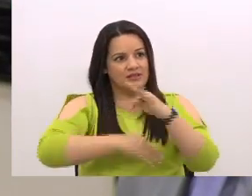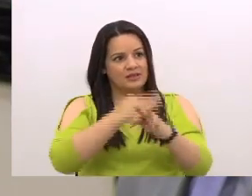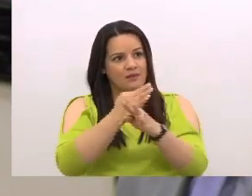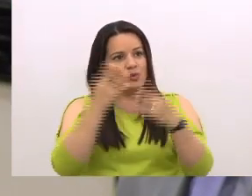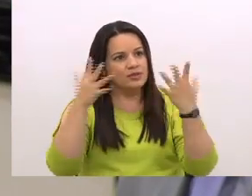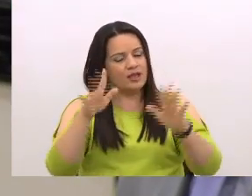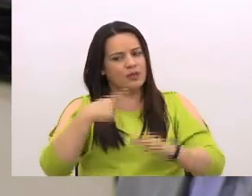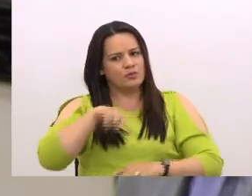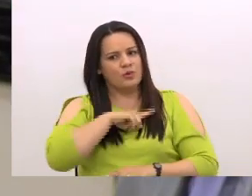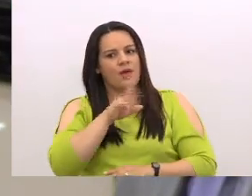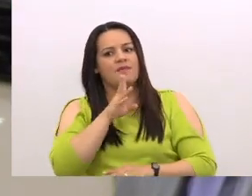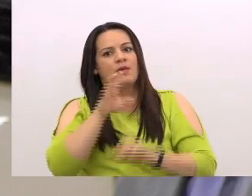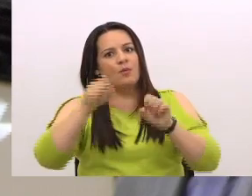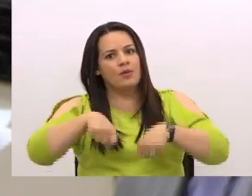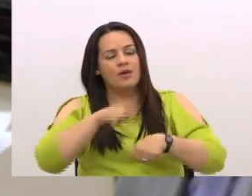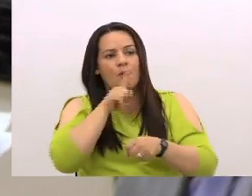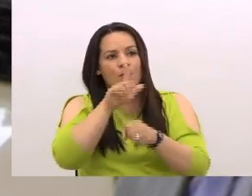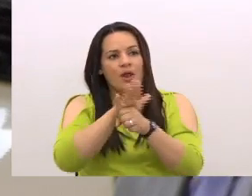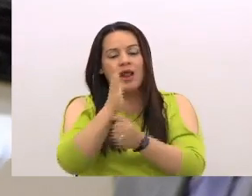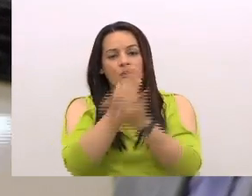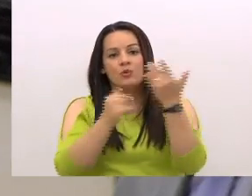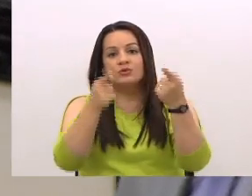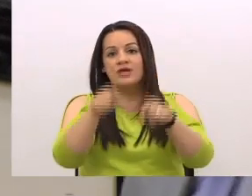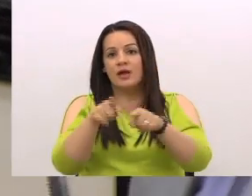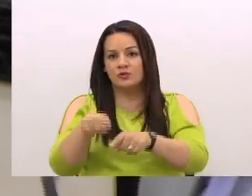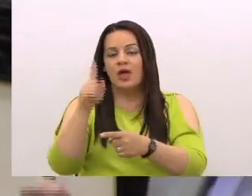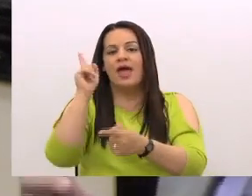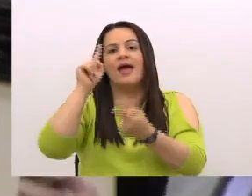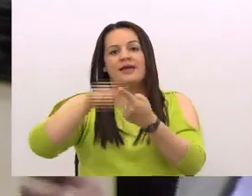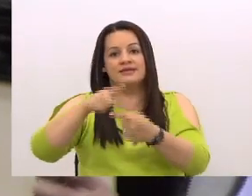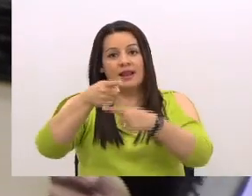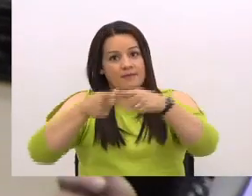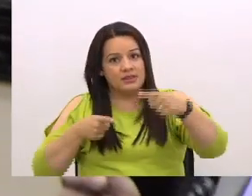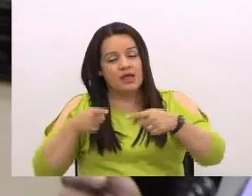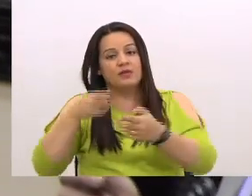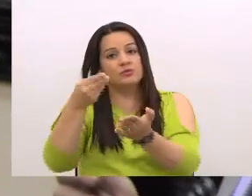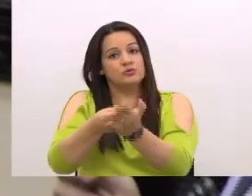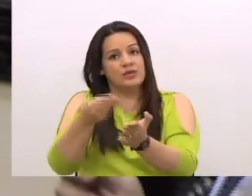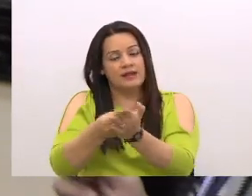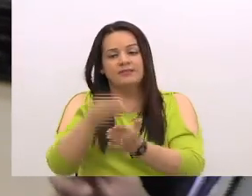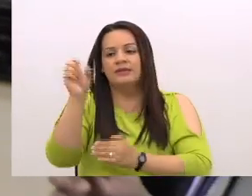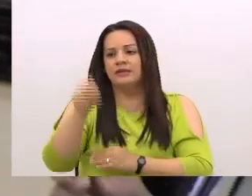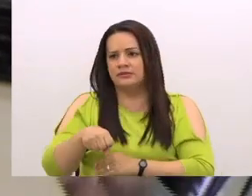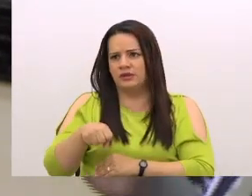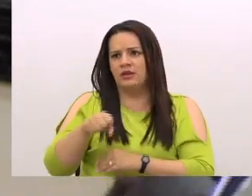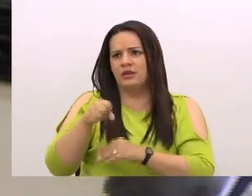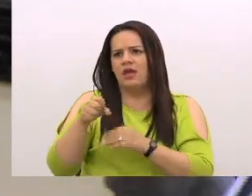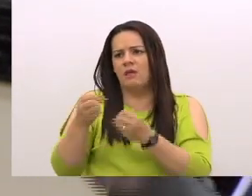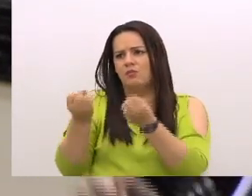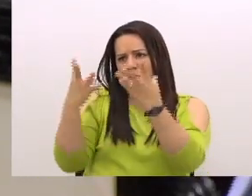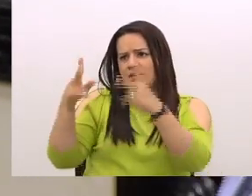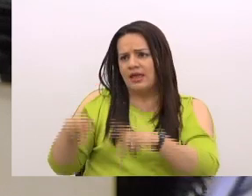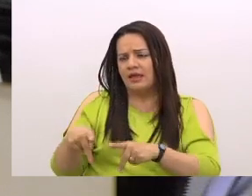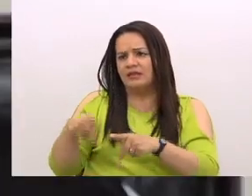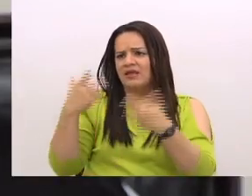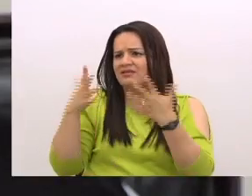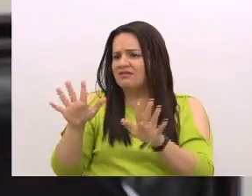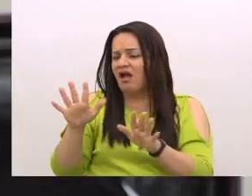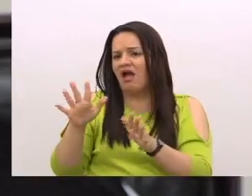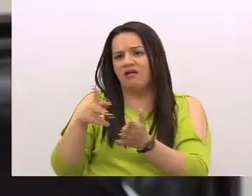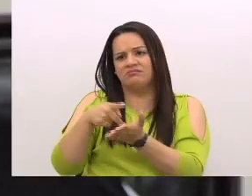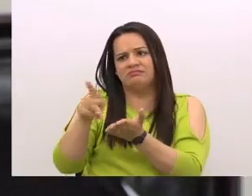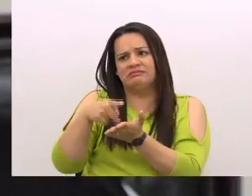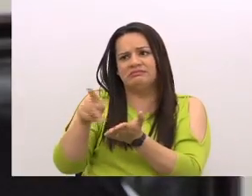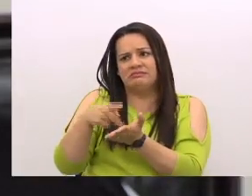hablando de que se podría comprometer en algunos casos hasta la mitad de un salario. No, mucha gente tiene comprometido hasta más de un salario y tienen